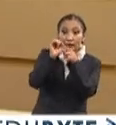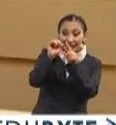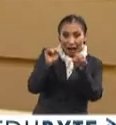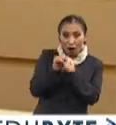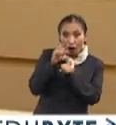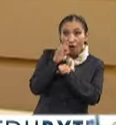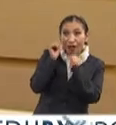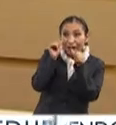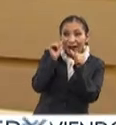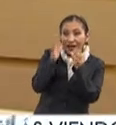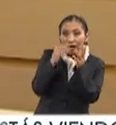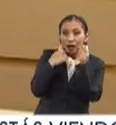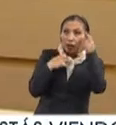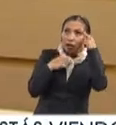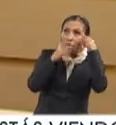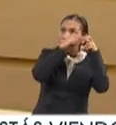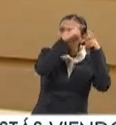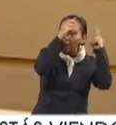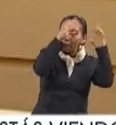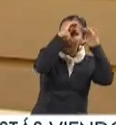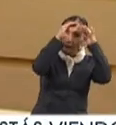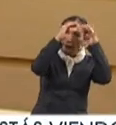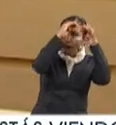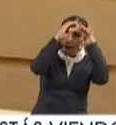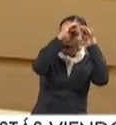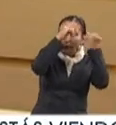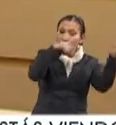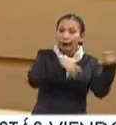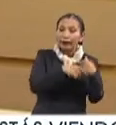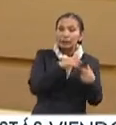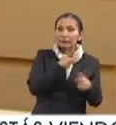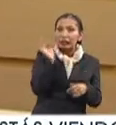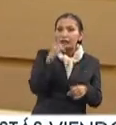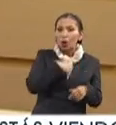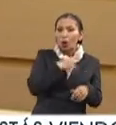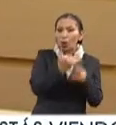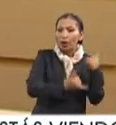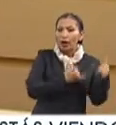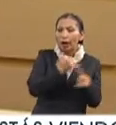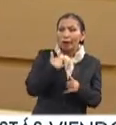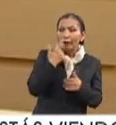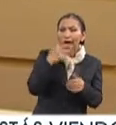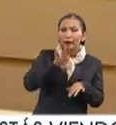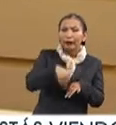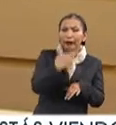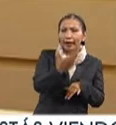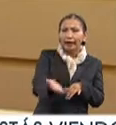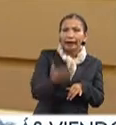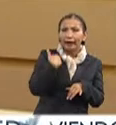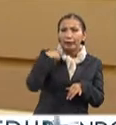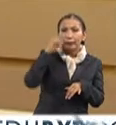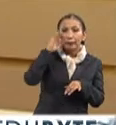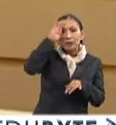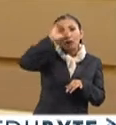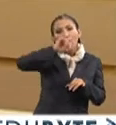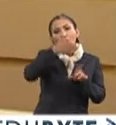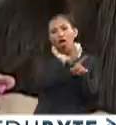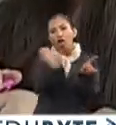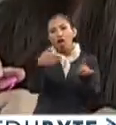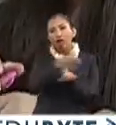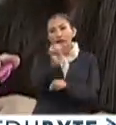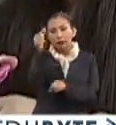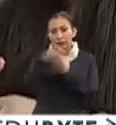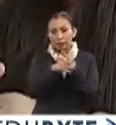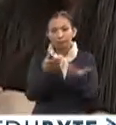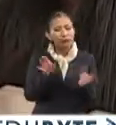el salón de clases, está realmente pensando en si va a tener con quien jugar en el recreo y no está adquiriendo esos conocimientos.